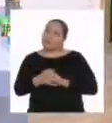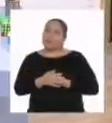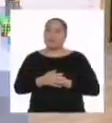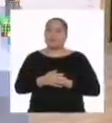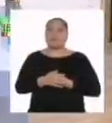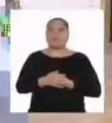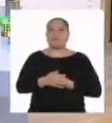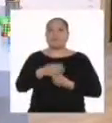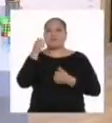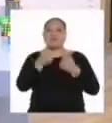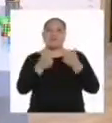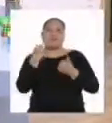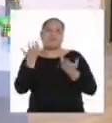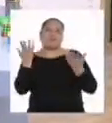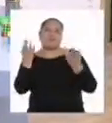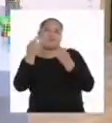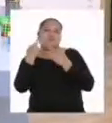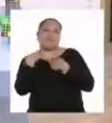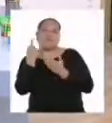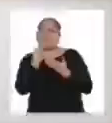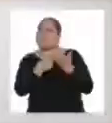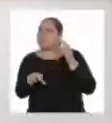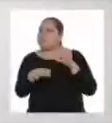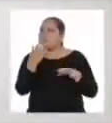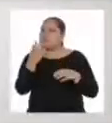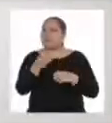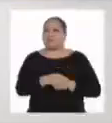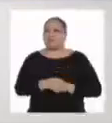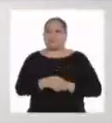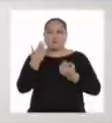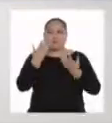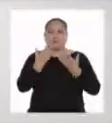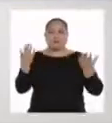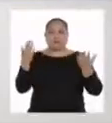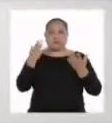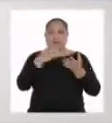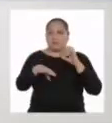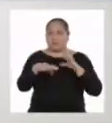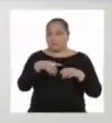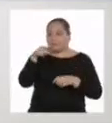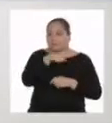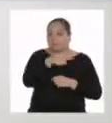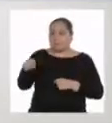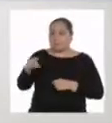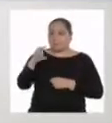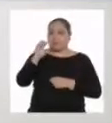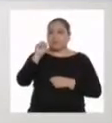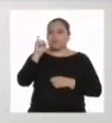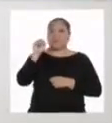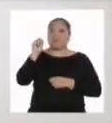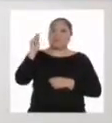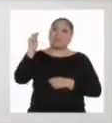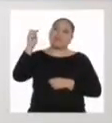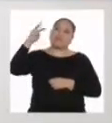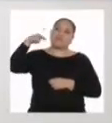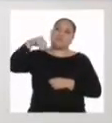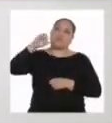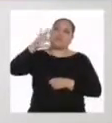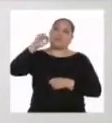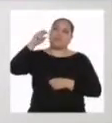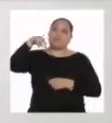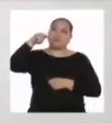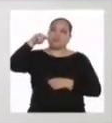financiero. ¿Cuáles son sus funciones o qué cosas hacen? Las actividades principales del sistema financiero son